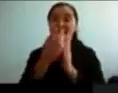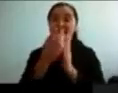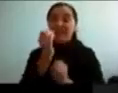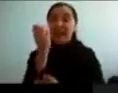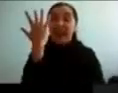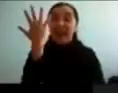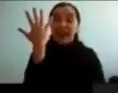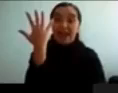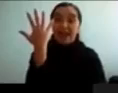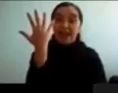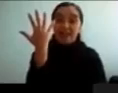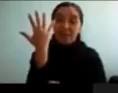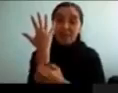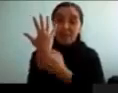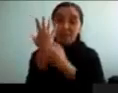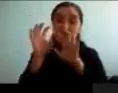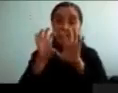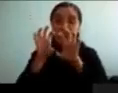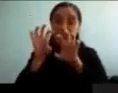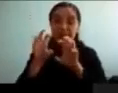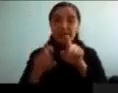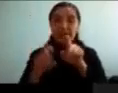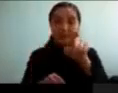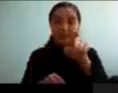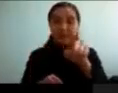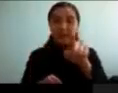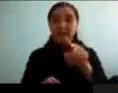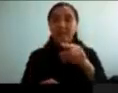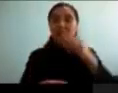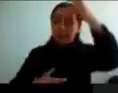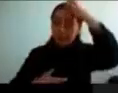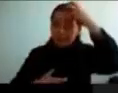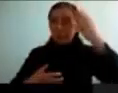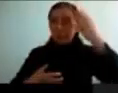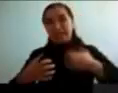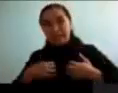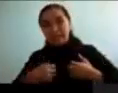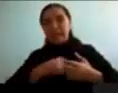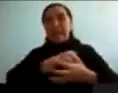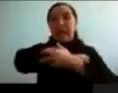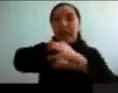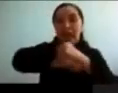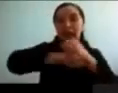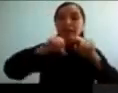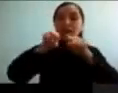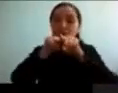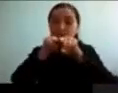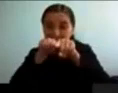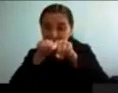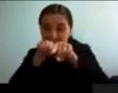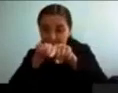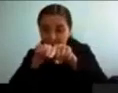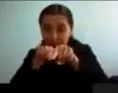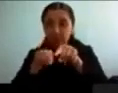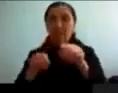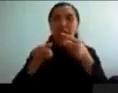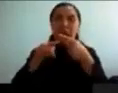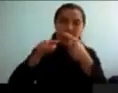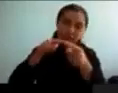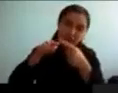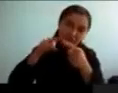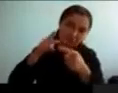Y si nos damos cuenta, aquí estamos nosotros, aquí están los chimpancés, aquí están los gatos, aquí están los ratones. Y a través de varias especies, de este